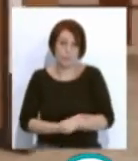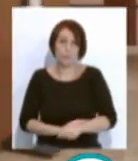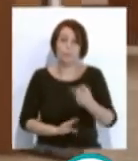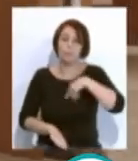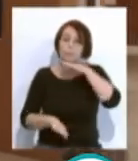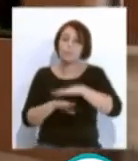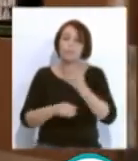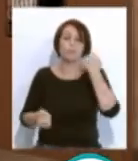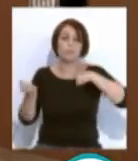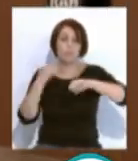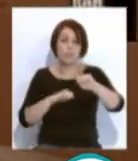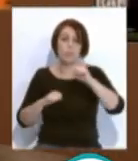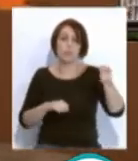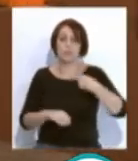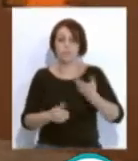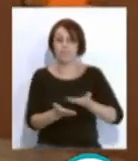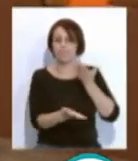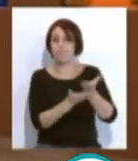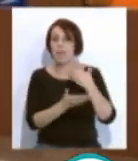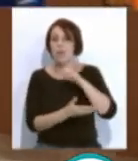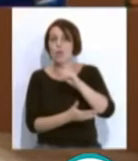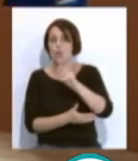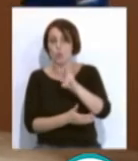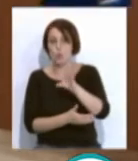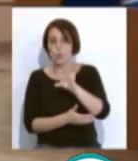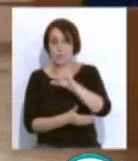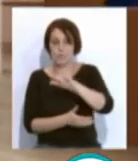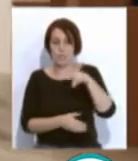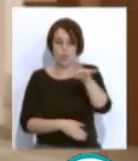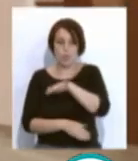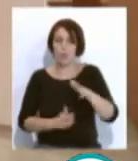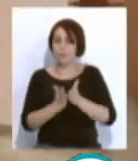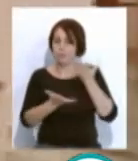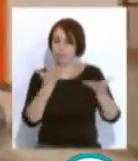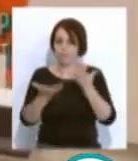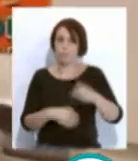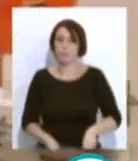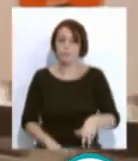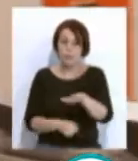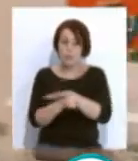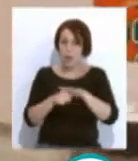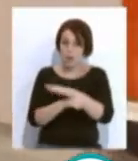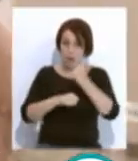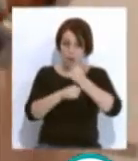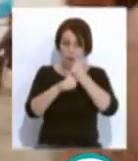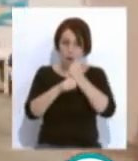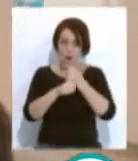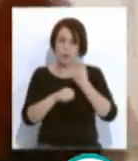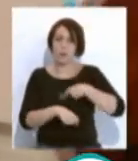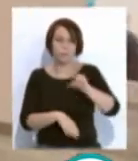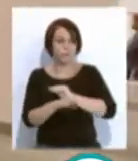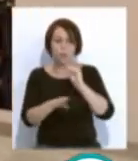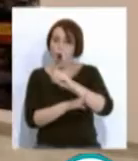cumpliendo así las actuaciones con los requerimientos de la DUSI de dinamizar la zona. Gracias a estos barrios obreros de los que siempre se olvida tanto la